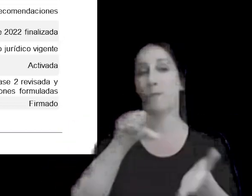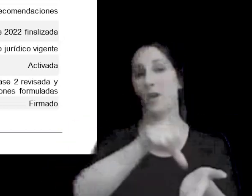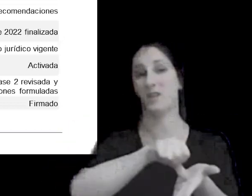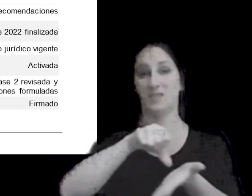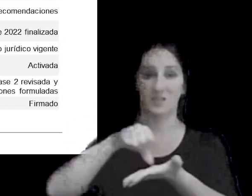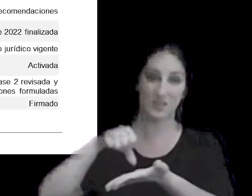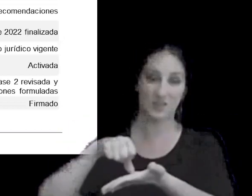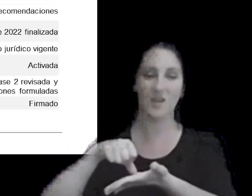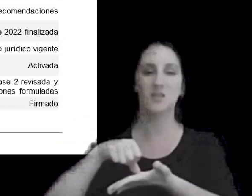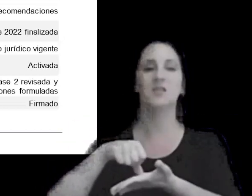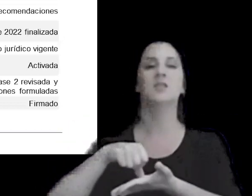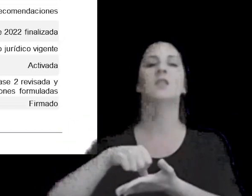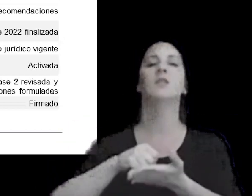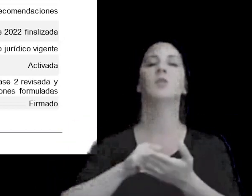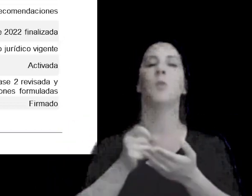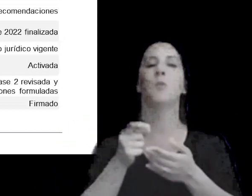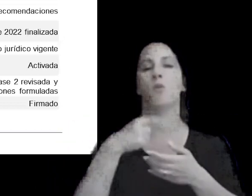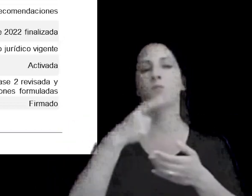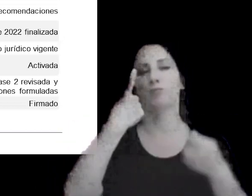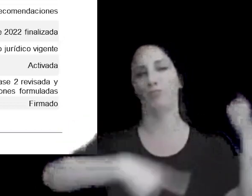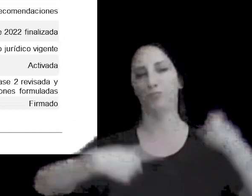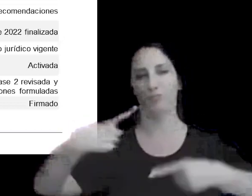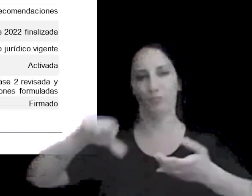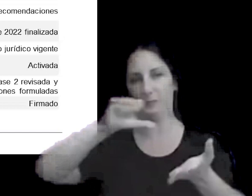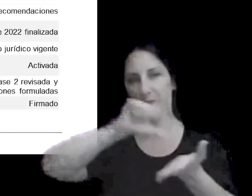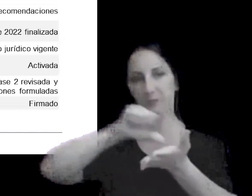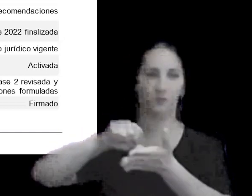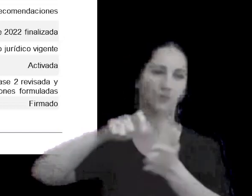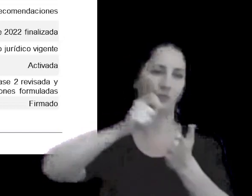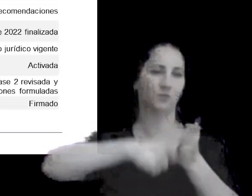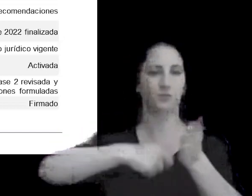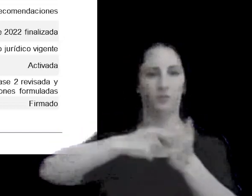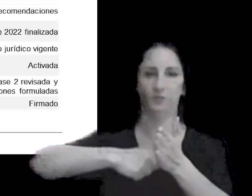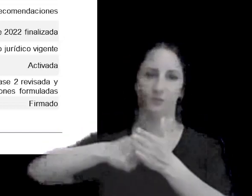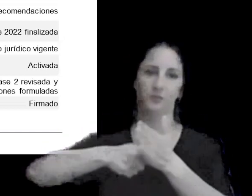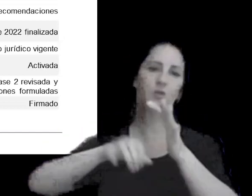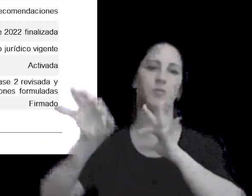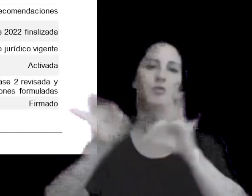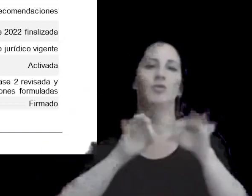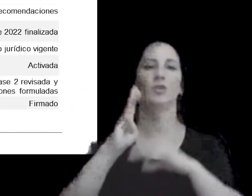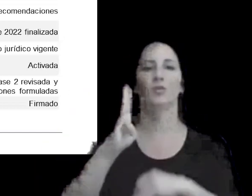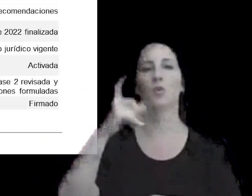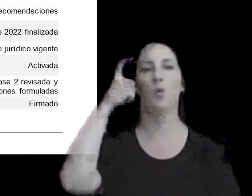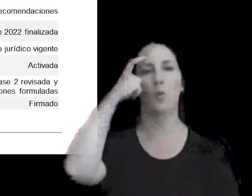el instrumento multilateral en el marco del proyecto BEPS